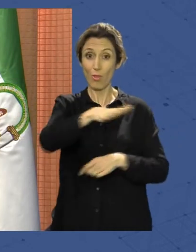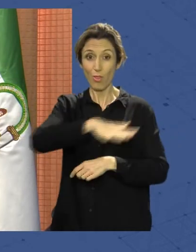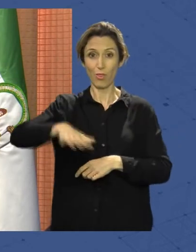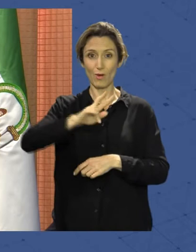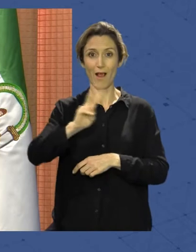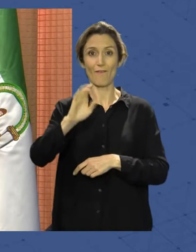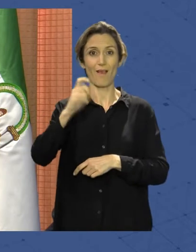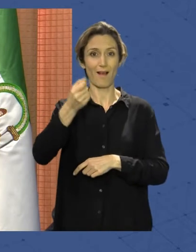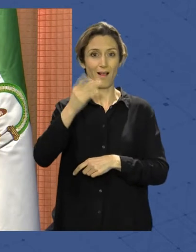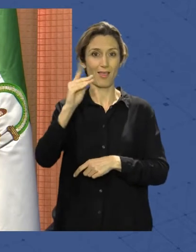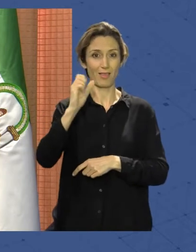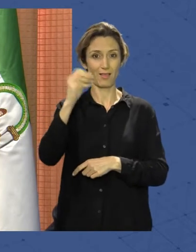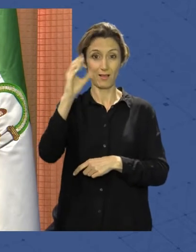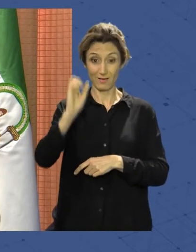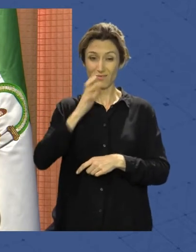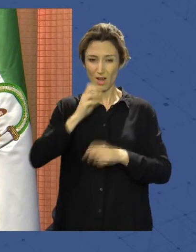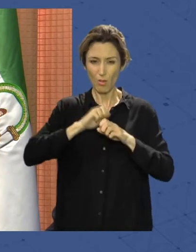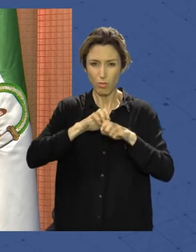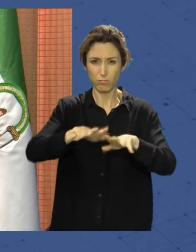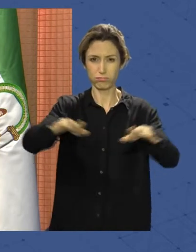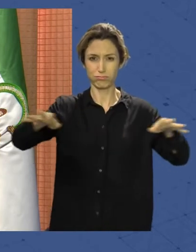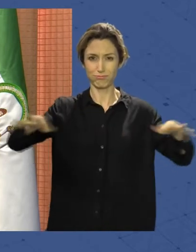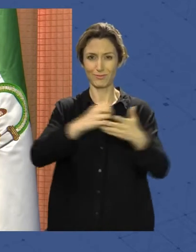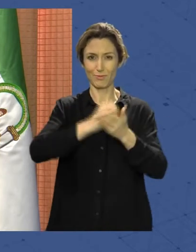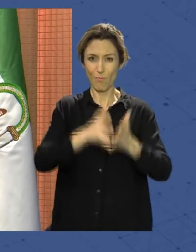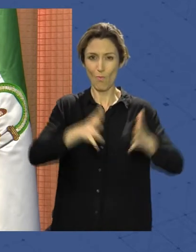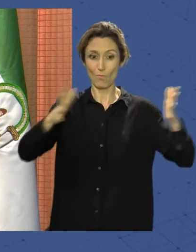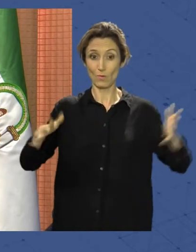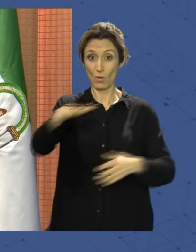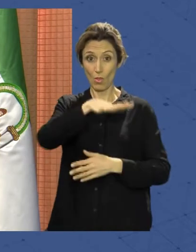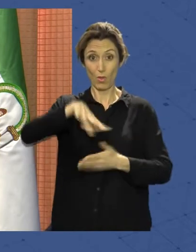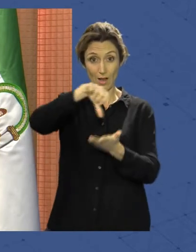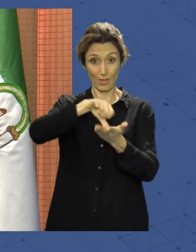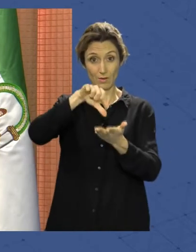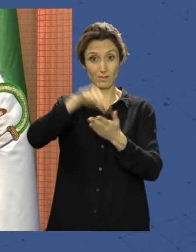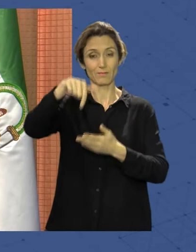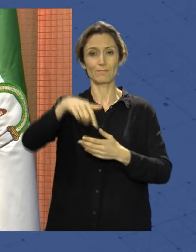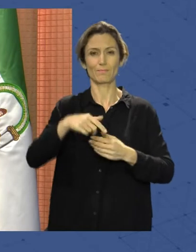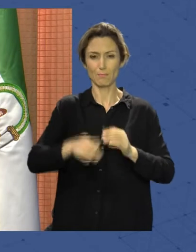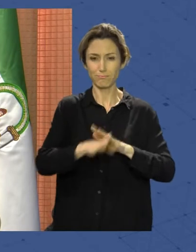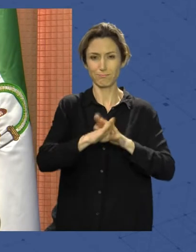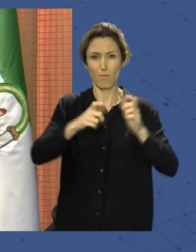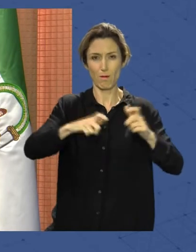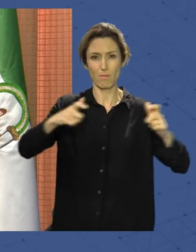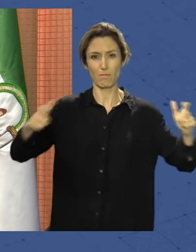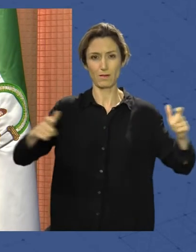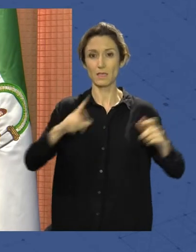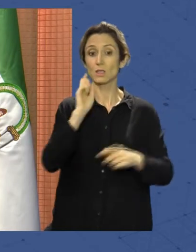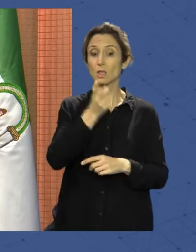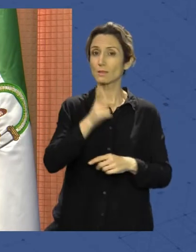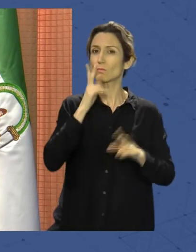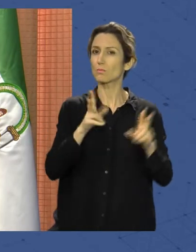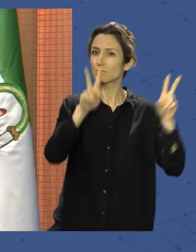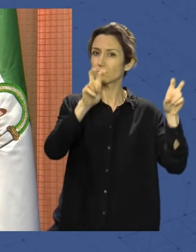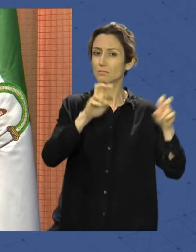principal zona de expansión de nuestra ciudad dentro del núcleo urbano, pues siga creciendo no solo en lo que tiene que ver